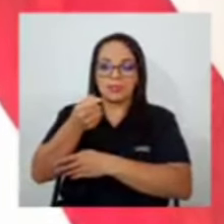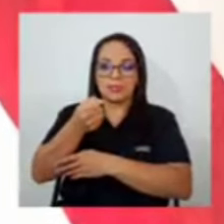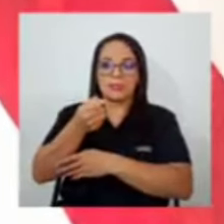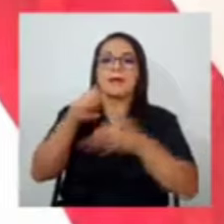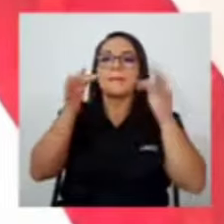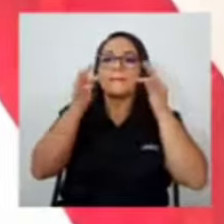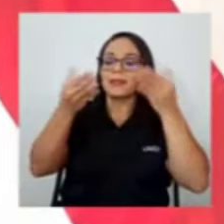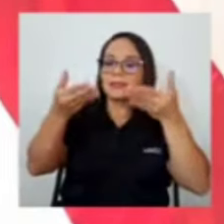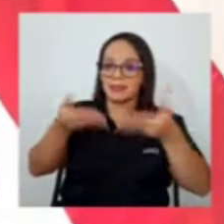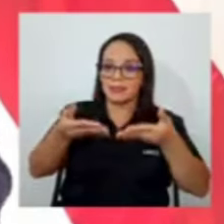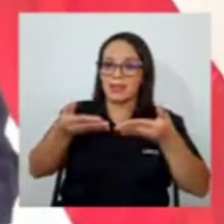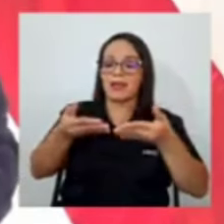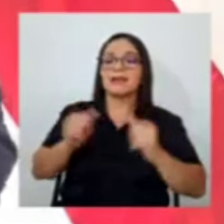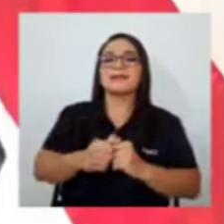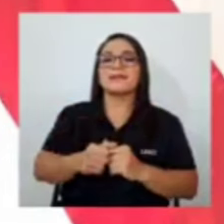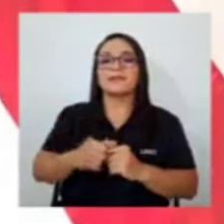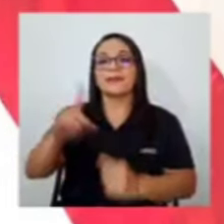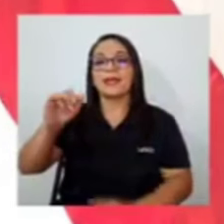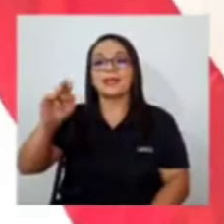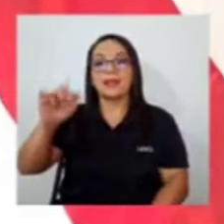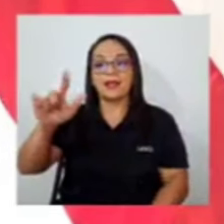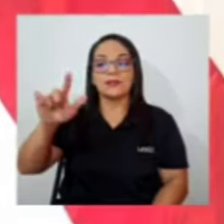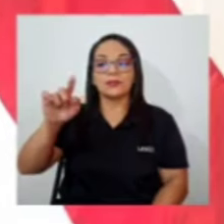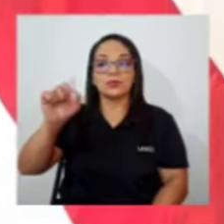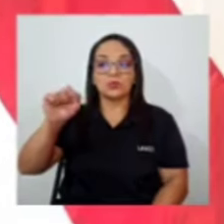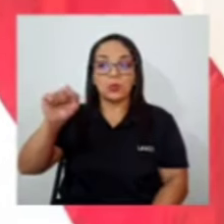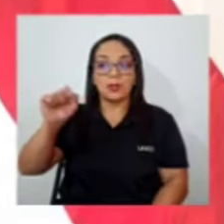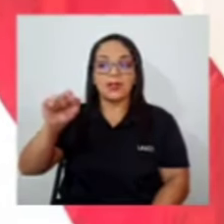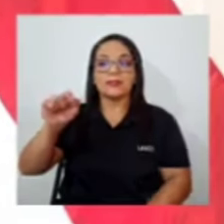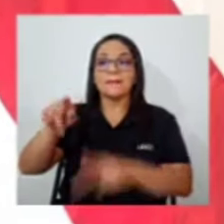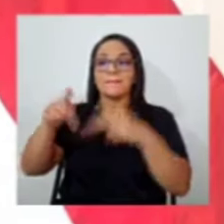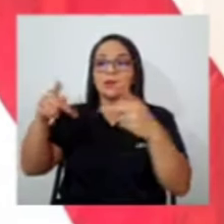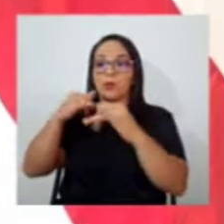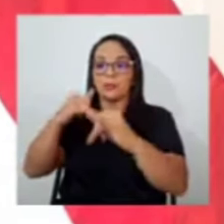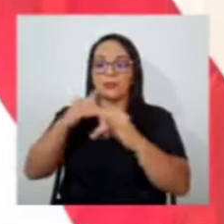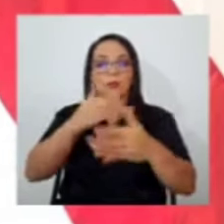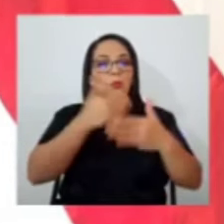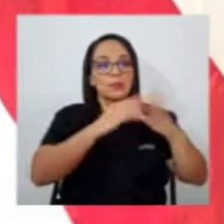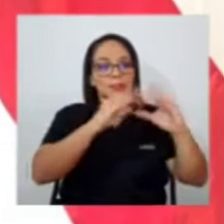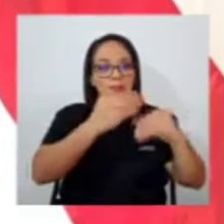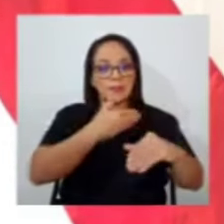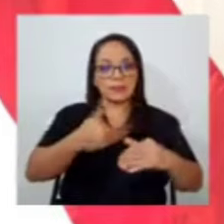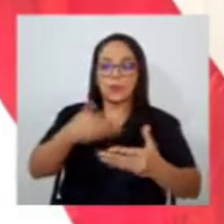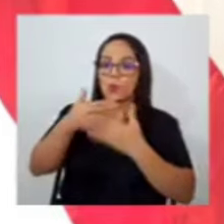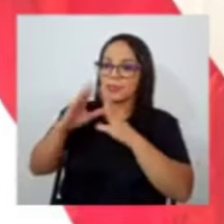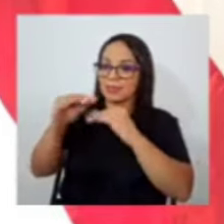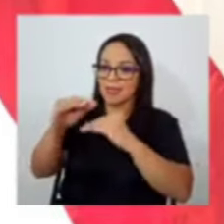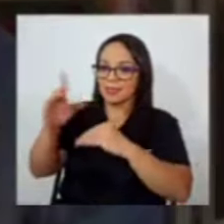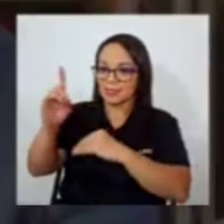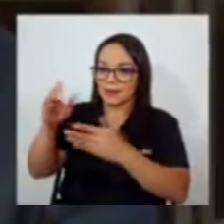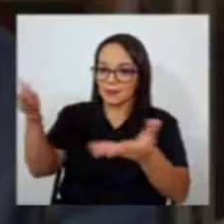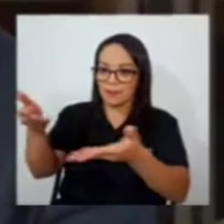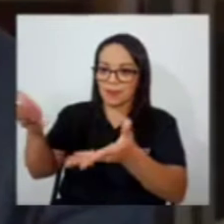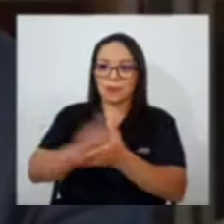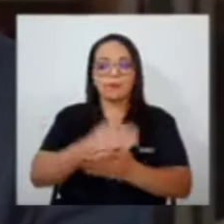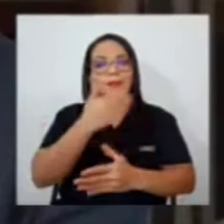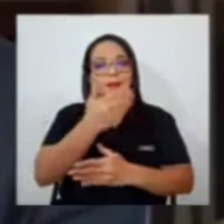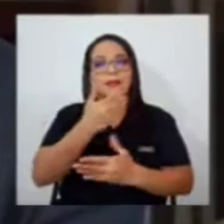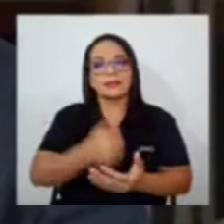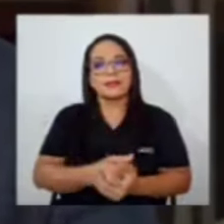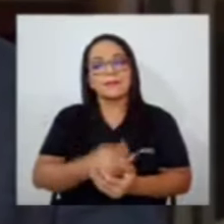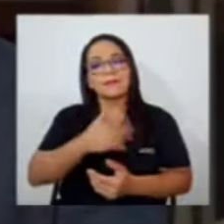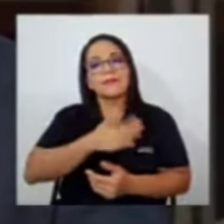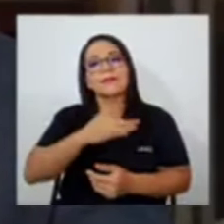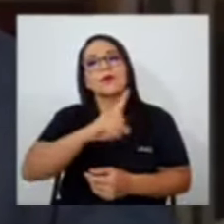Daniel Suárez de Diario Extra. Buenas tardes señor Presidente, espero que sea muy Buenas tardes Daniel, bienvenido. Muchas gracias. Mi consulta